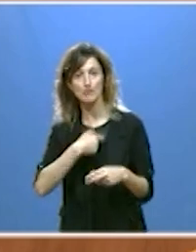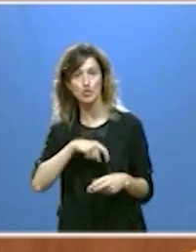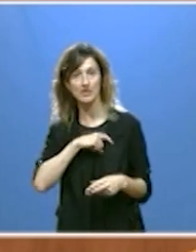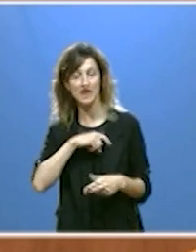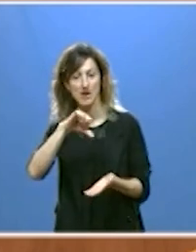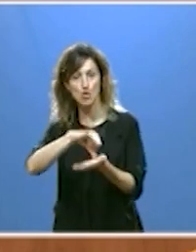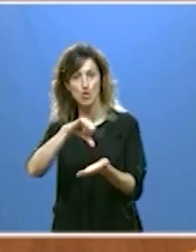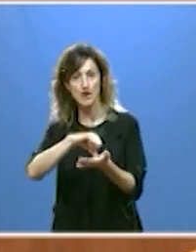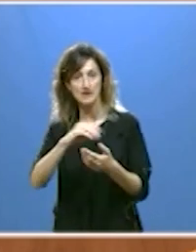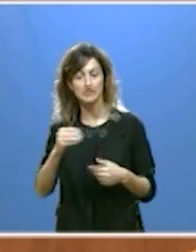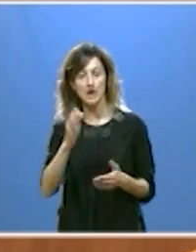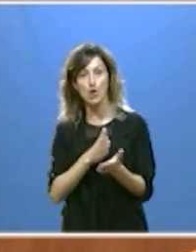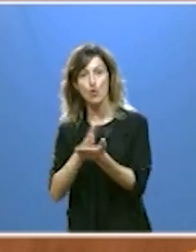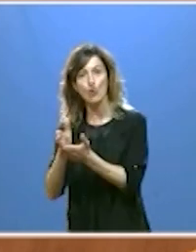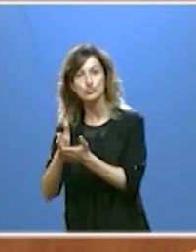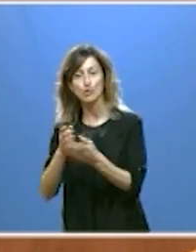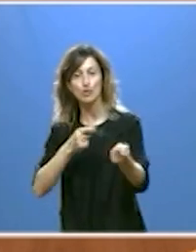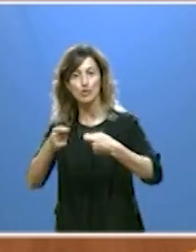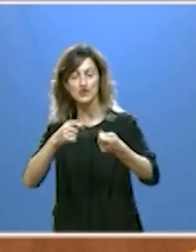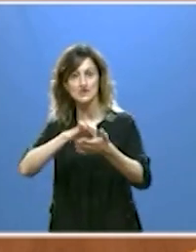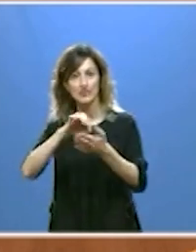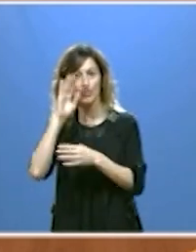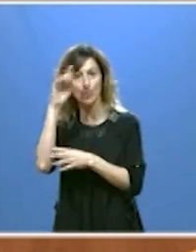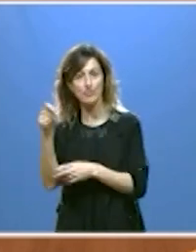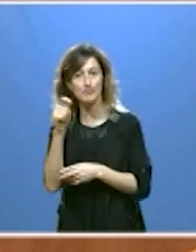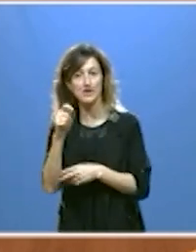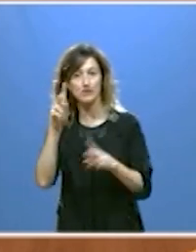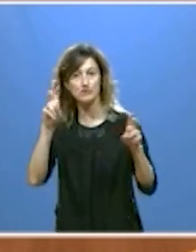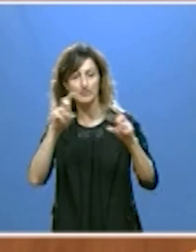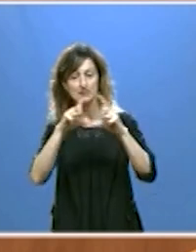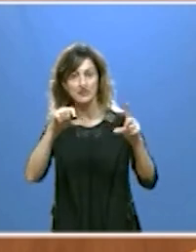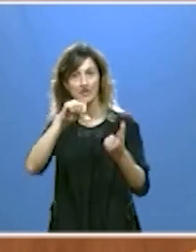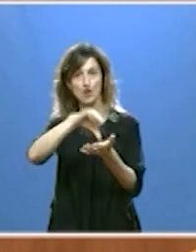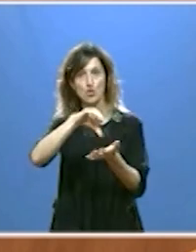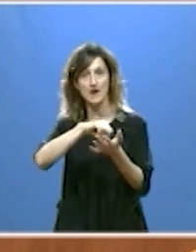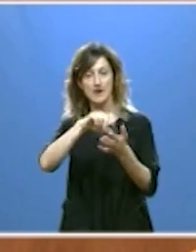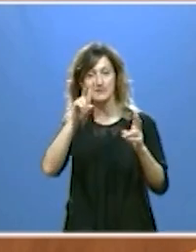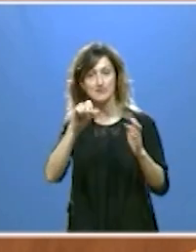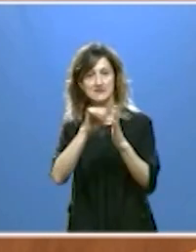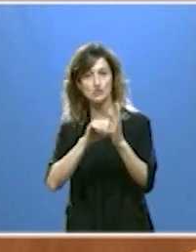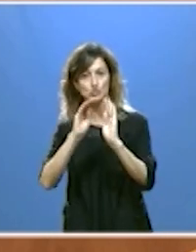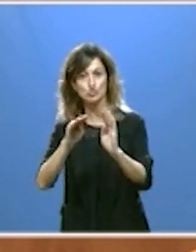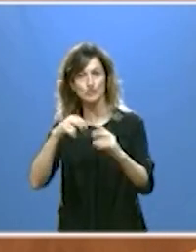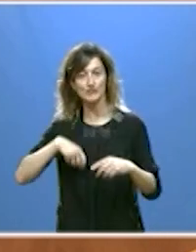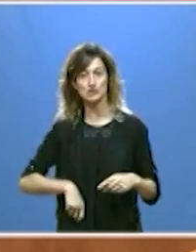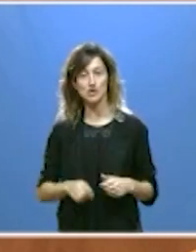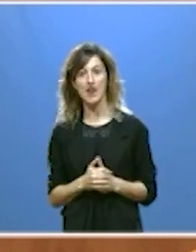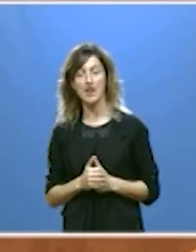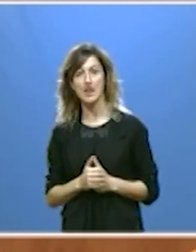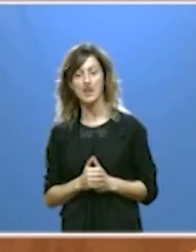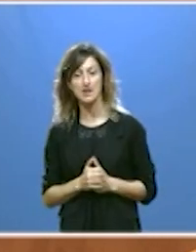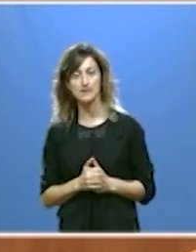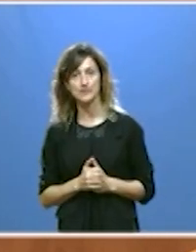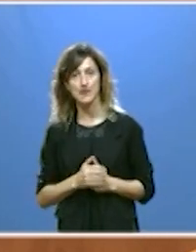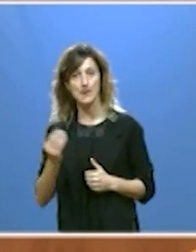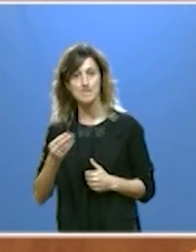locales otro para coordinar los servicios de bomberos de las entidades locales y su estatuto profesional mejoraremos el sistema